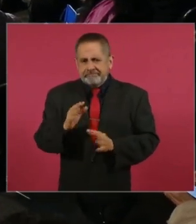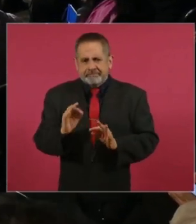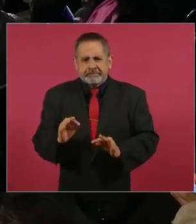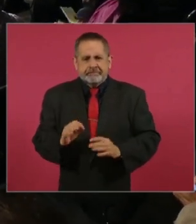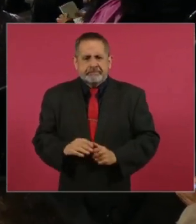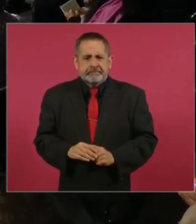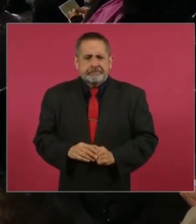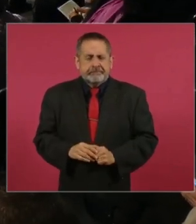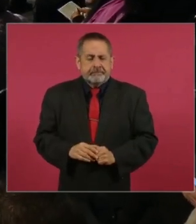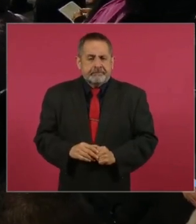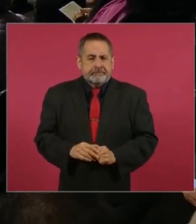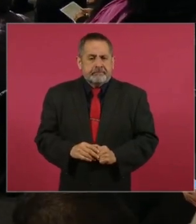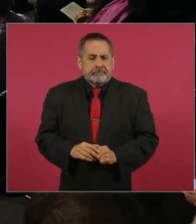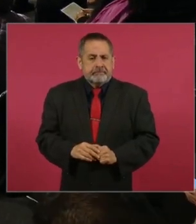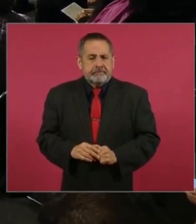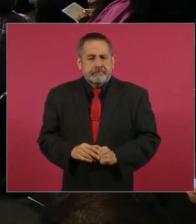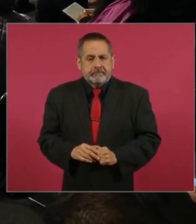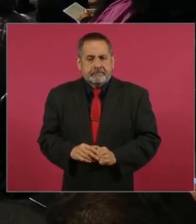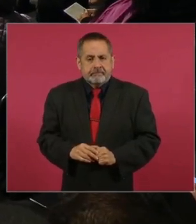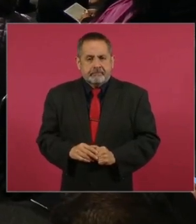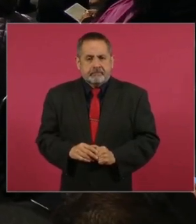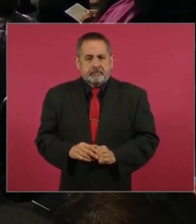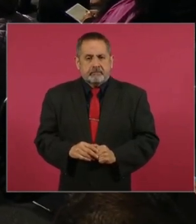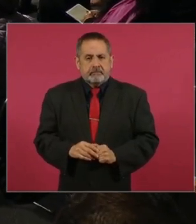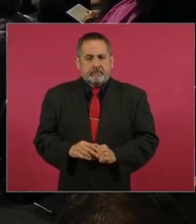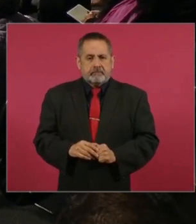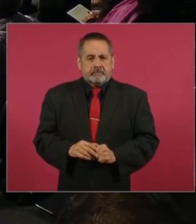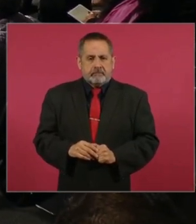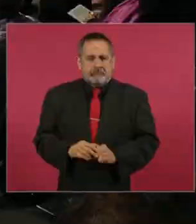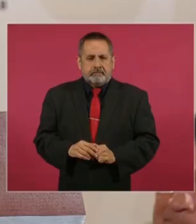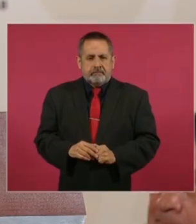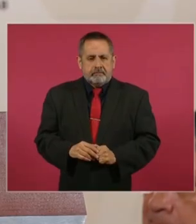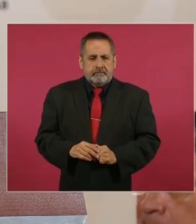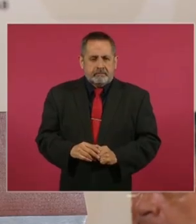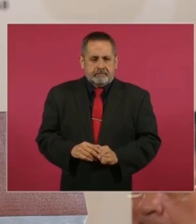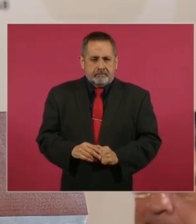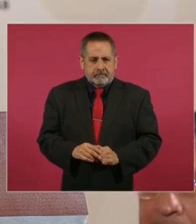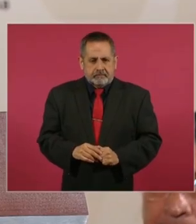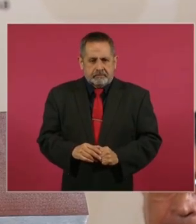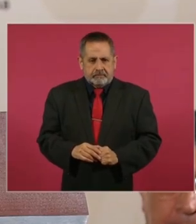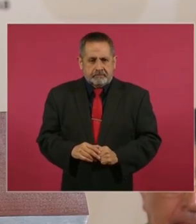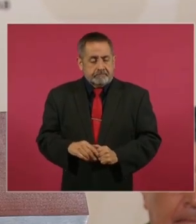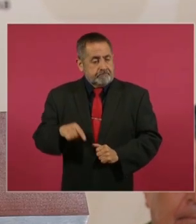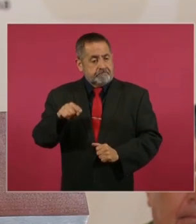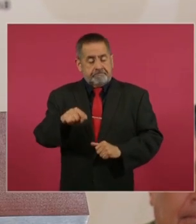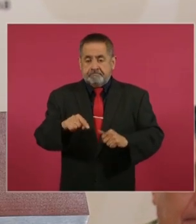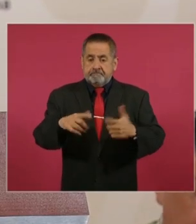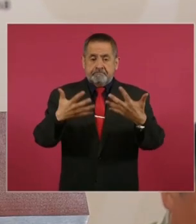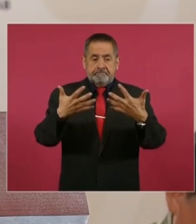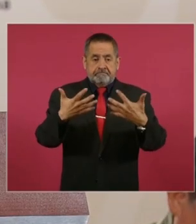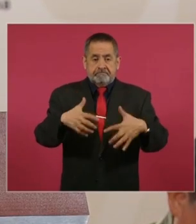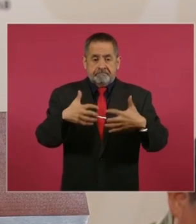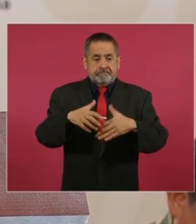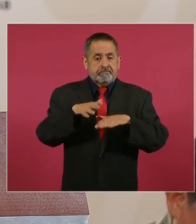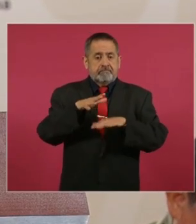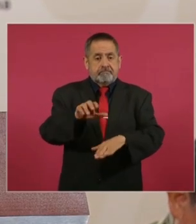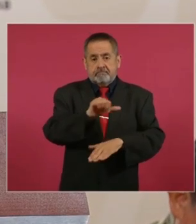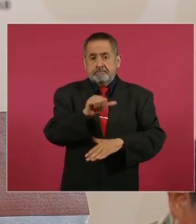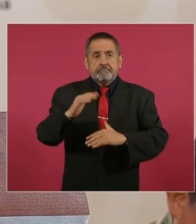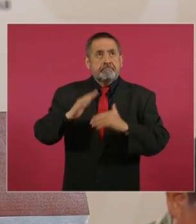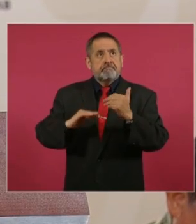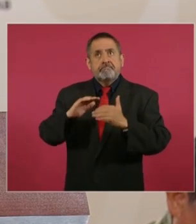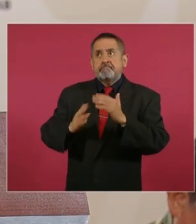la promoción de la industria de la